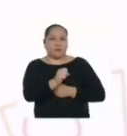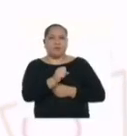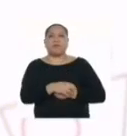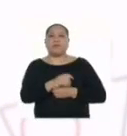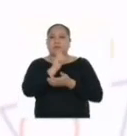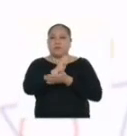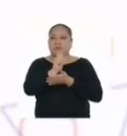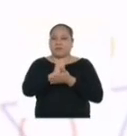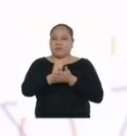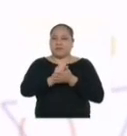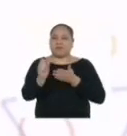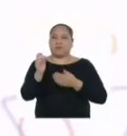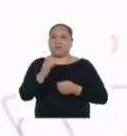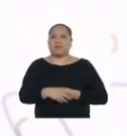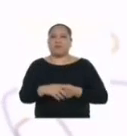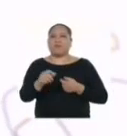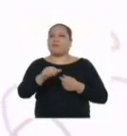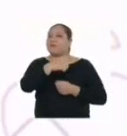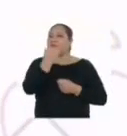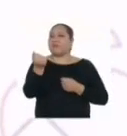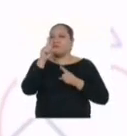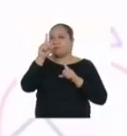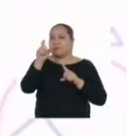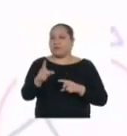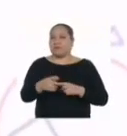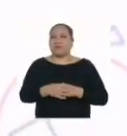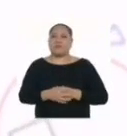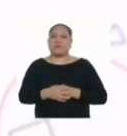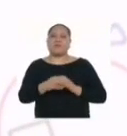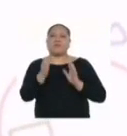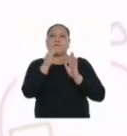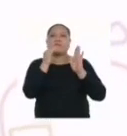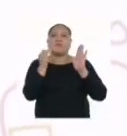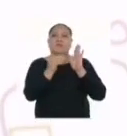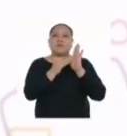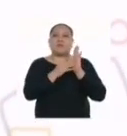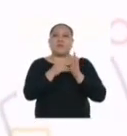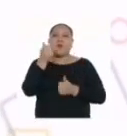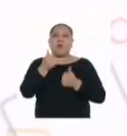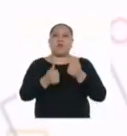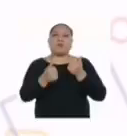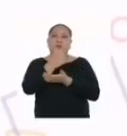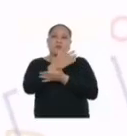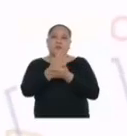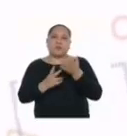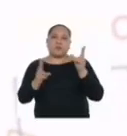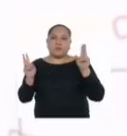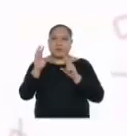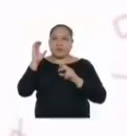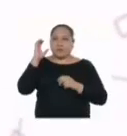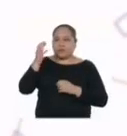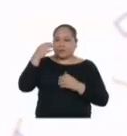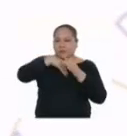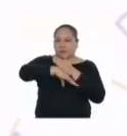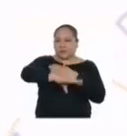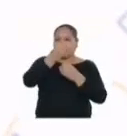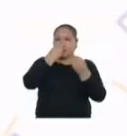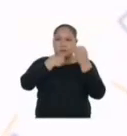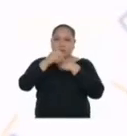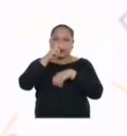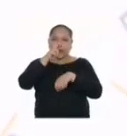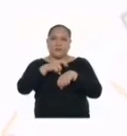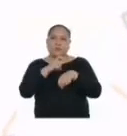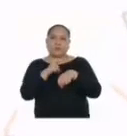vayamos anotándolas. Otra pregunta podría ser, ¿cuáles son las proporciones de vitamina C que hay en los alimentos